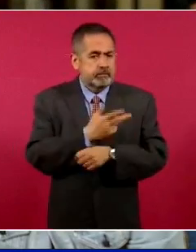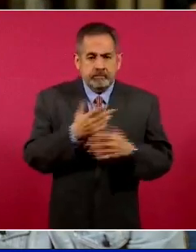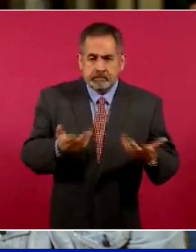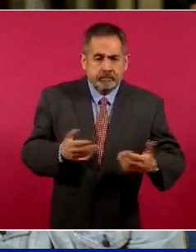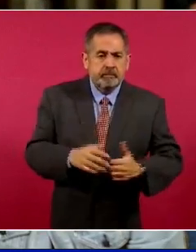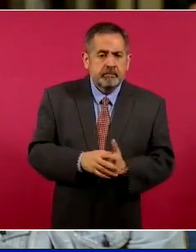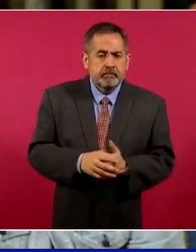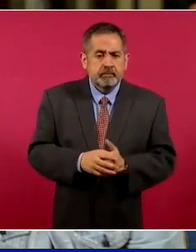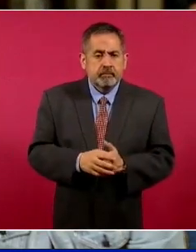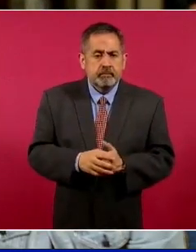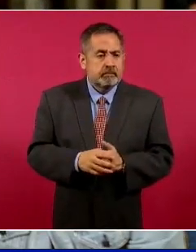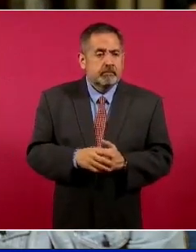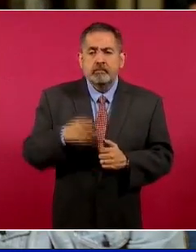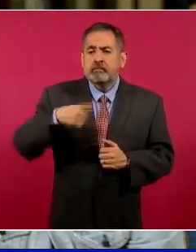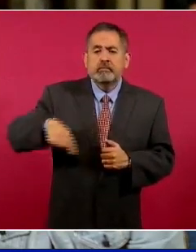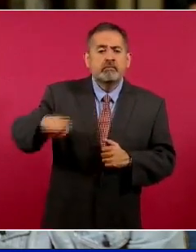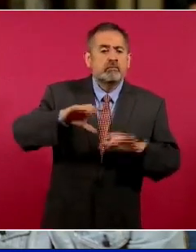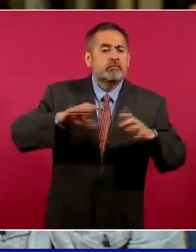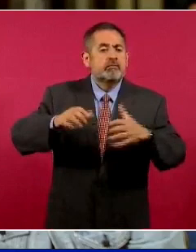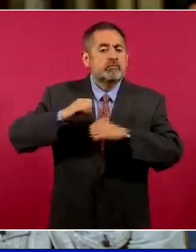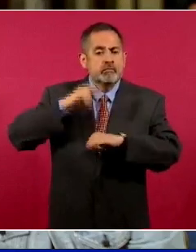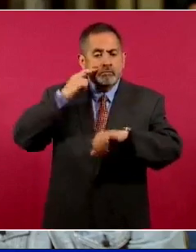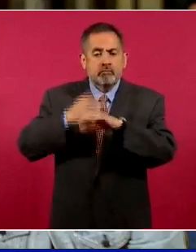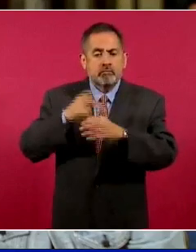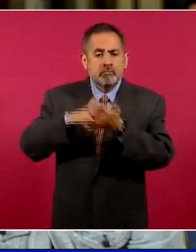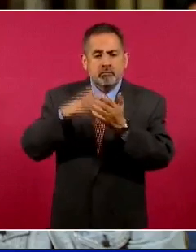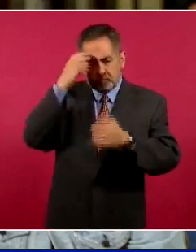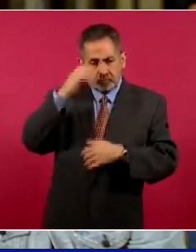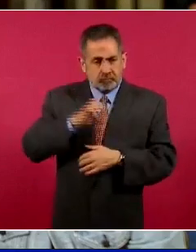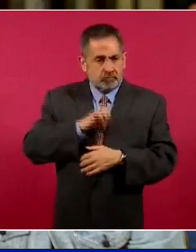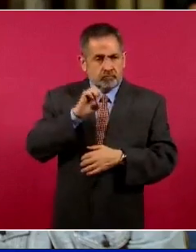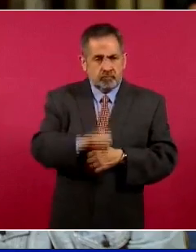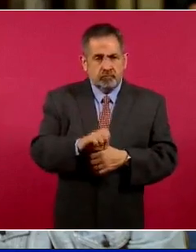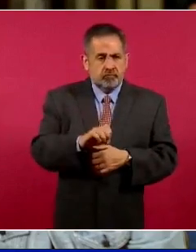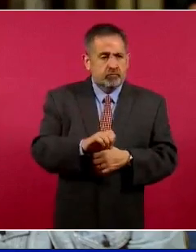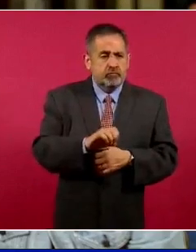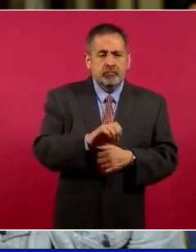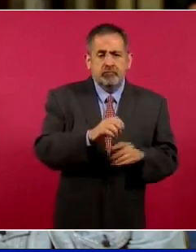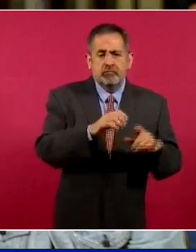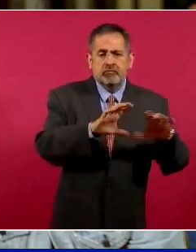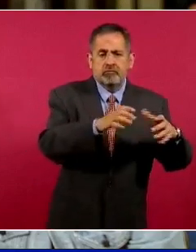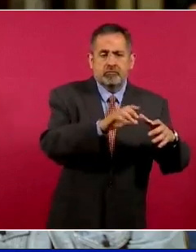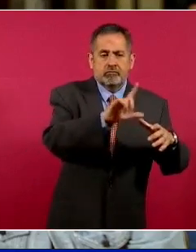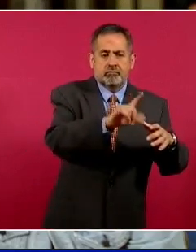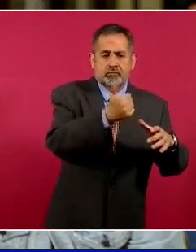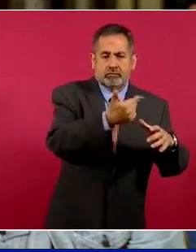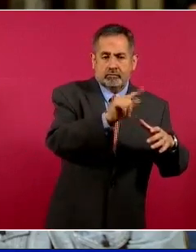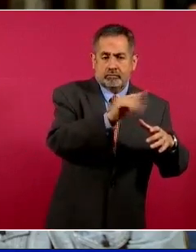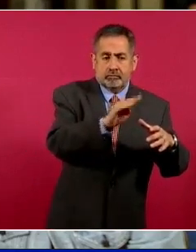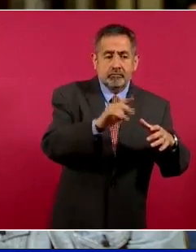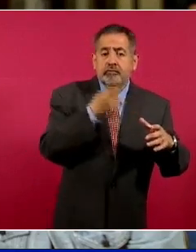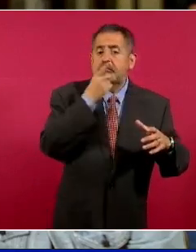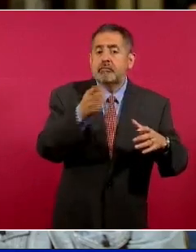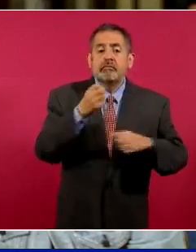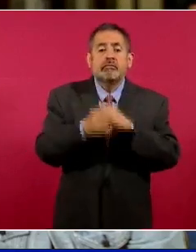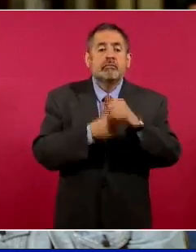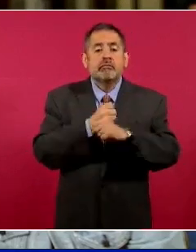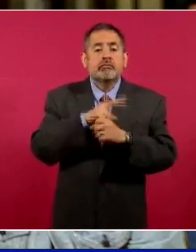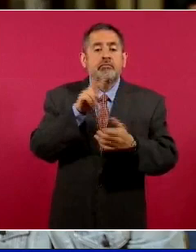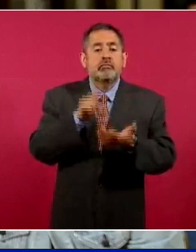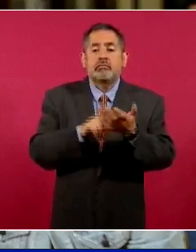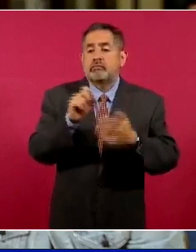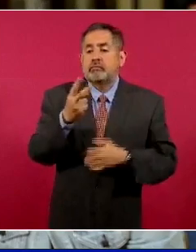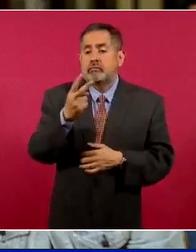que el Observatorio Nacional de Crímenes de Odio contra Personas LGBT reportan que en el 2022 hay